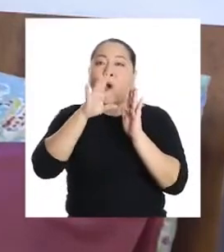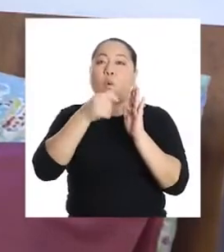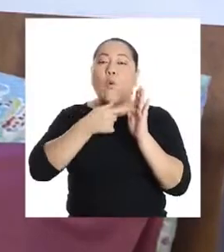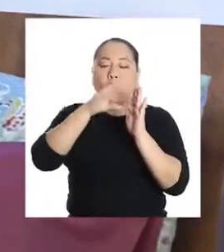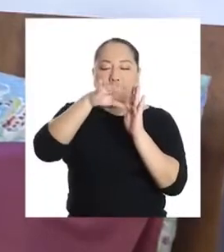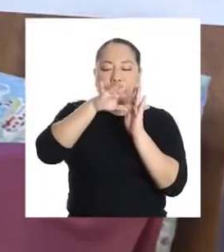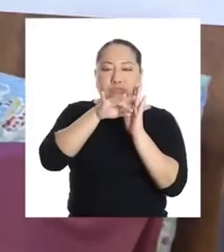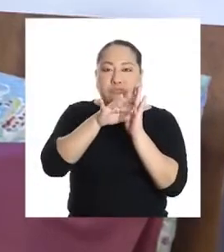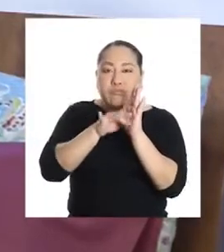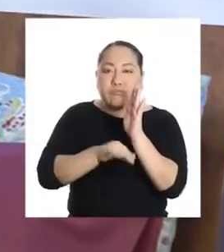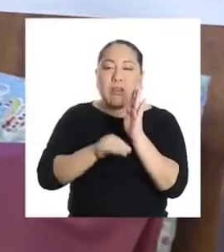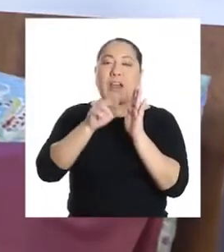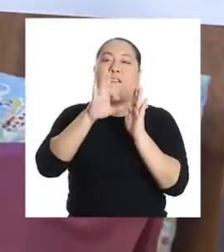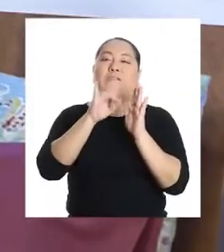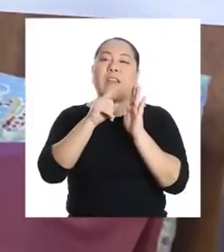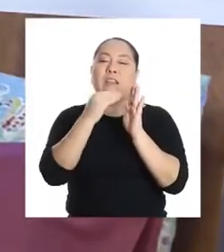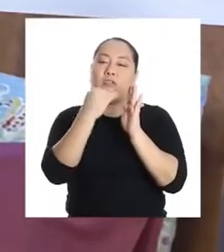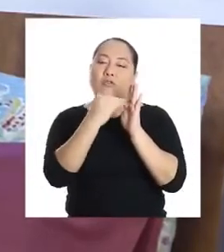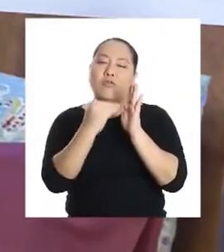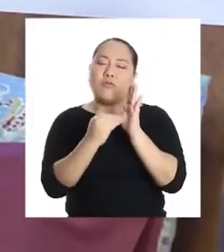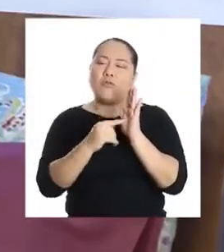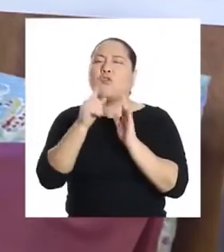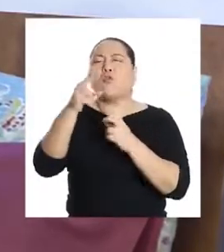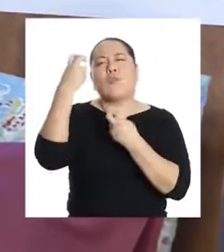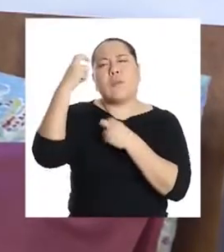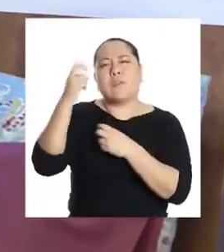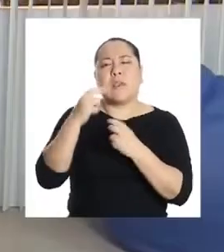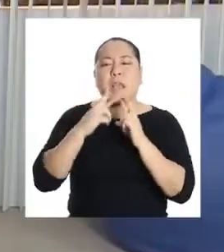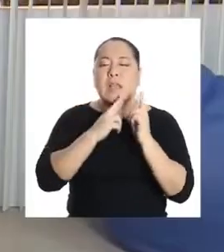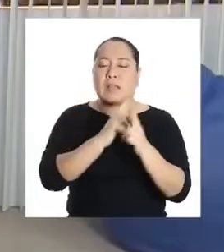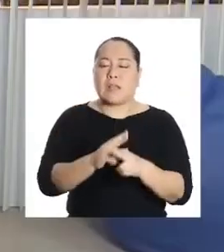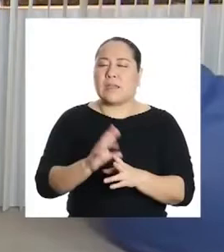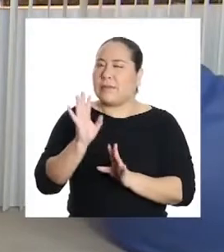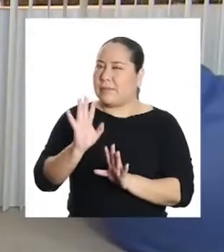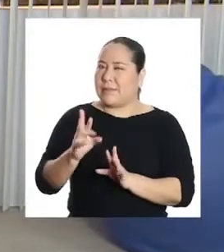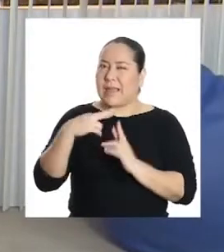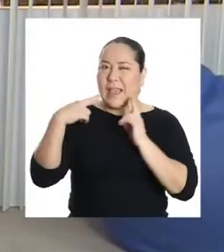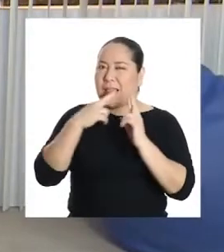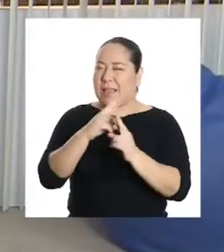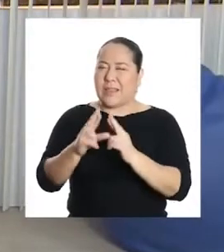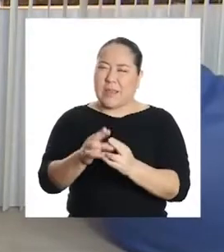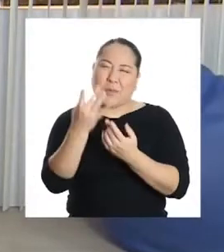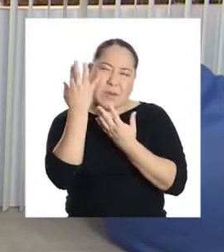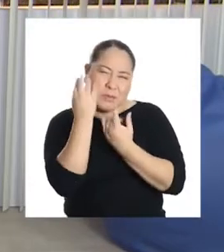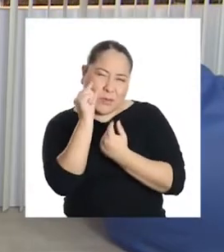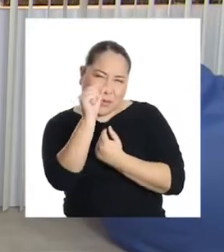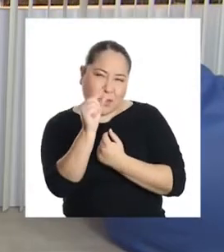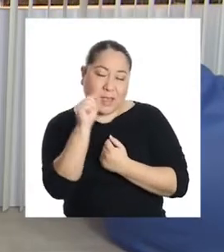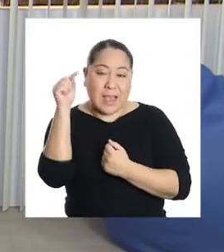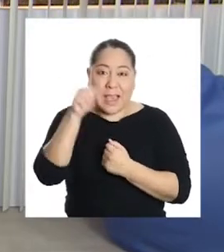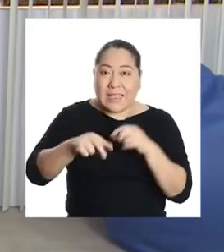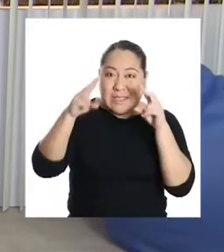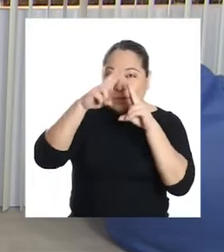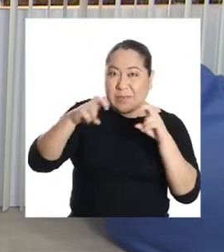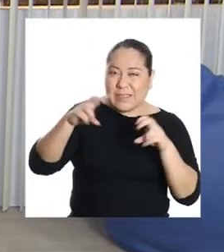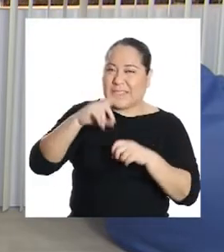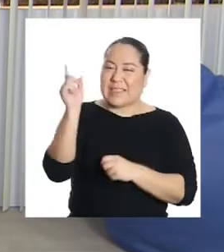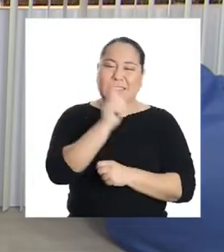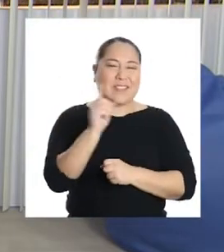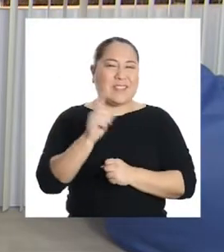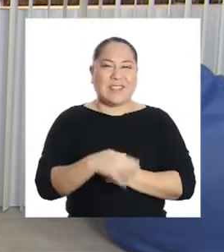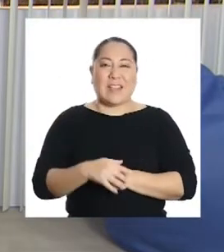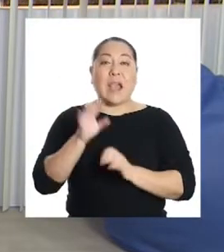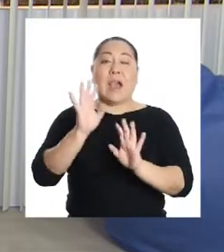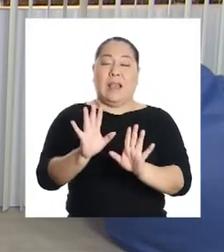agua y nuestros hogares. ¿Y tu paseo al río? El río puede esperar un poquito, pero esta investigación